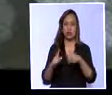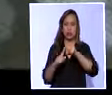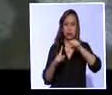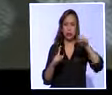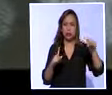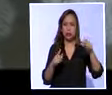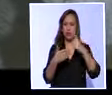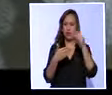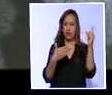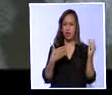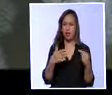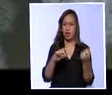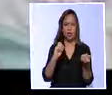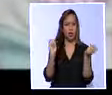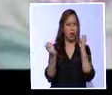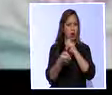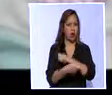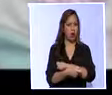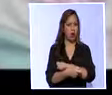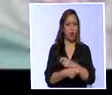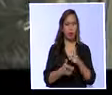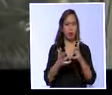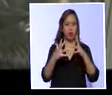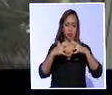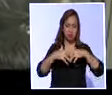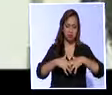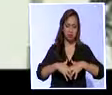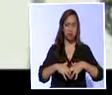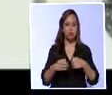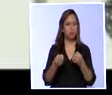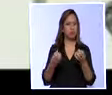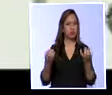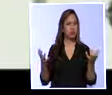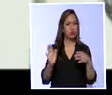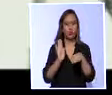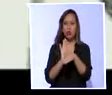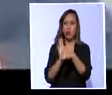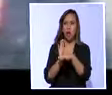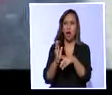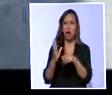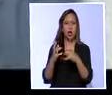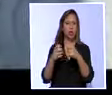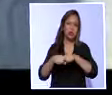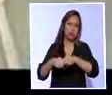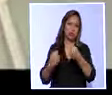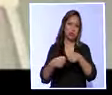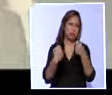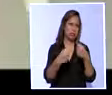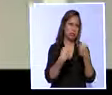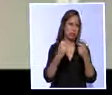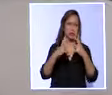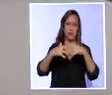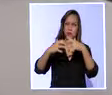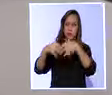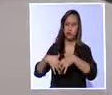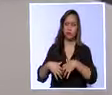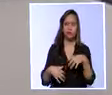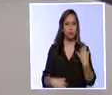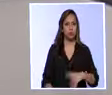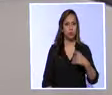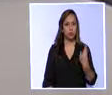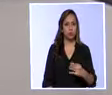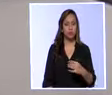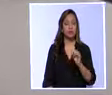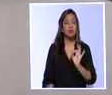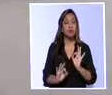en 1999, provocando el derrumbe de la mayoría de bancos, entre ellos Filambanco. María Augusta recuerda